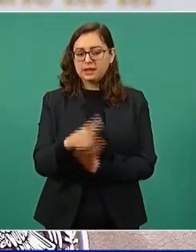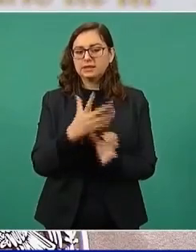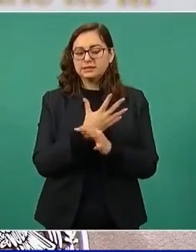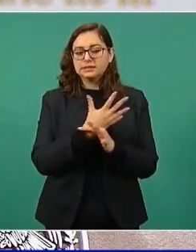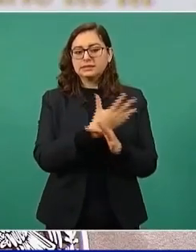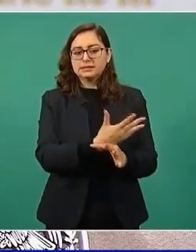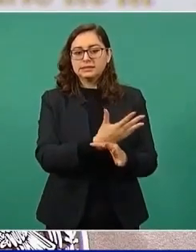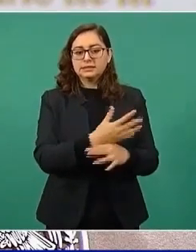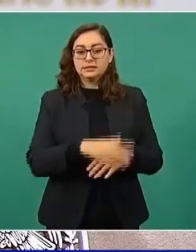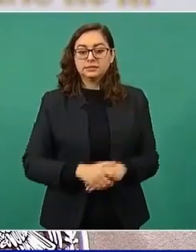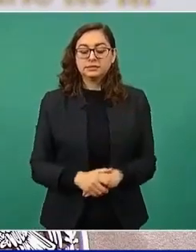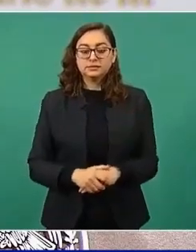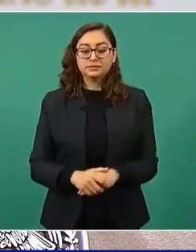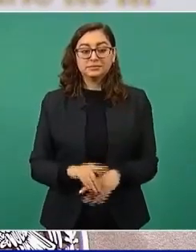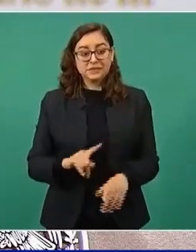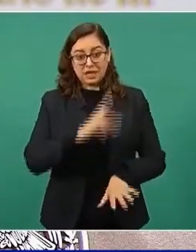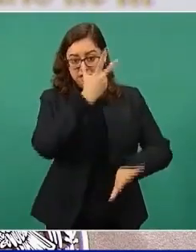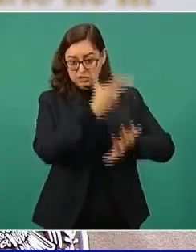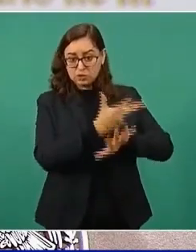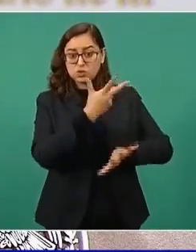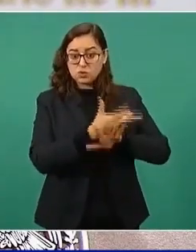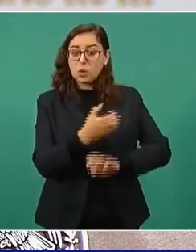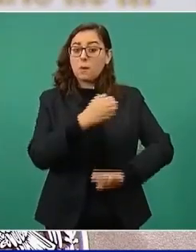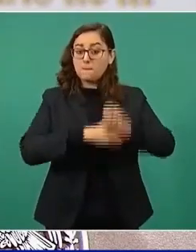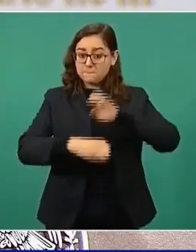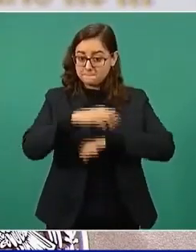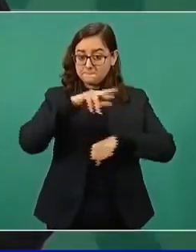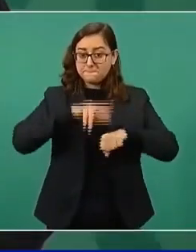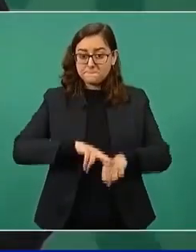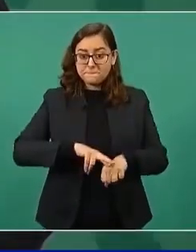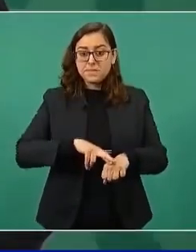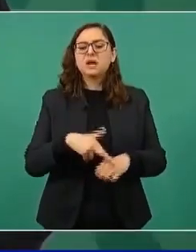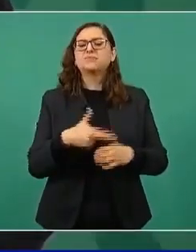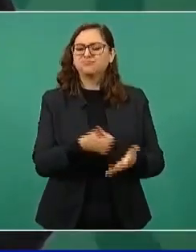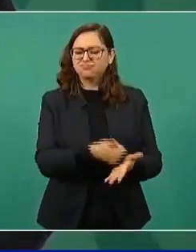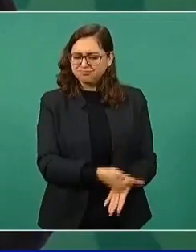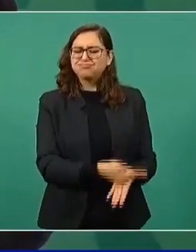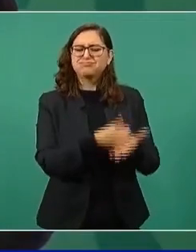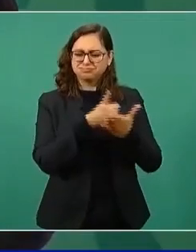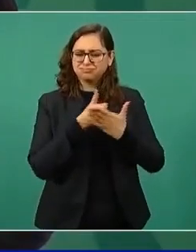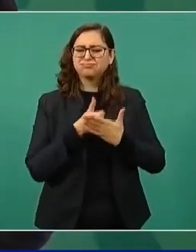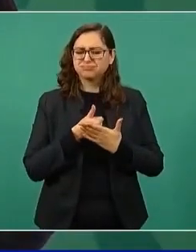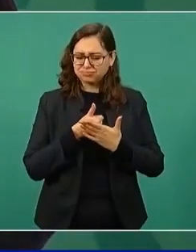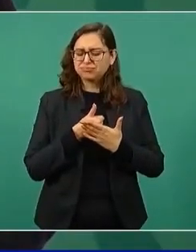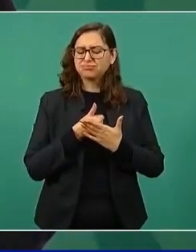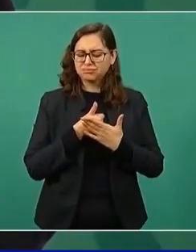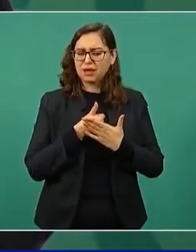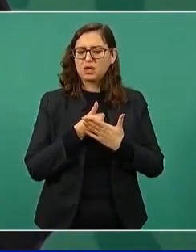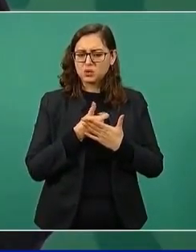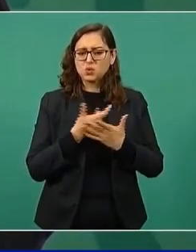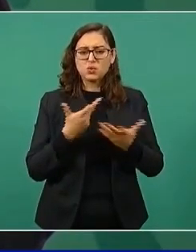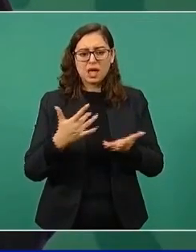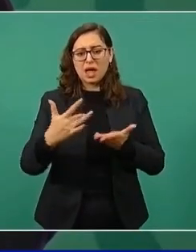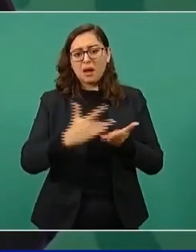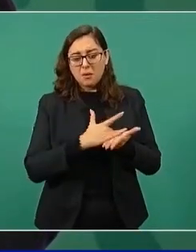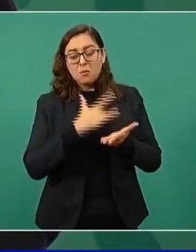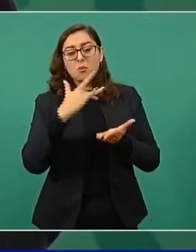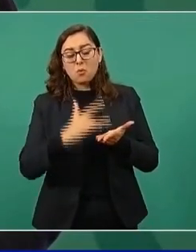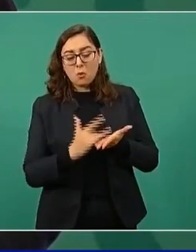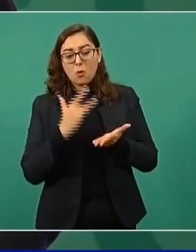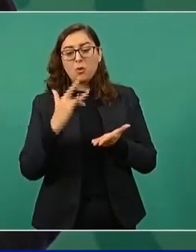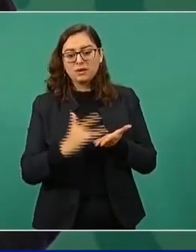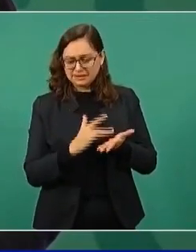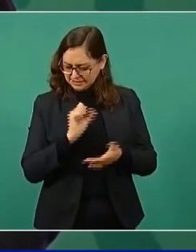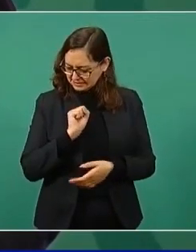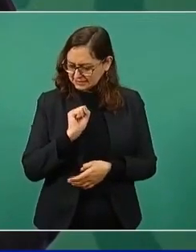El embajador está ayudando, el embajador de Estados Unidos nos está apoyando, quiere él